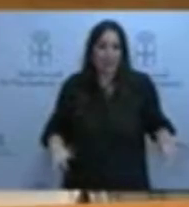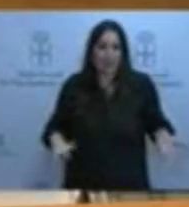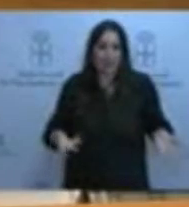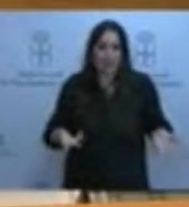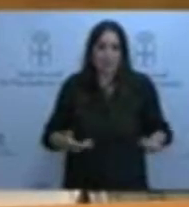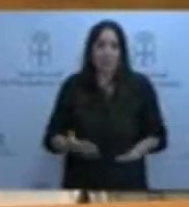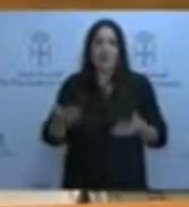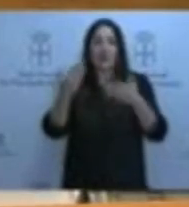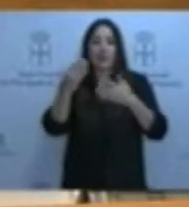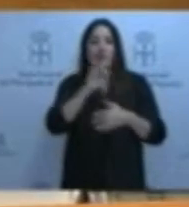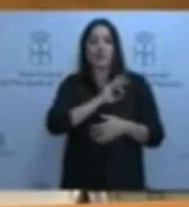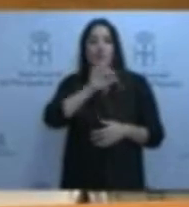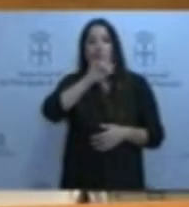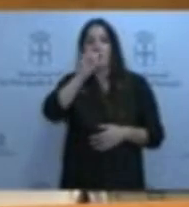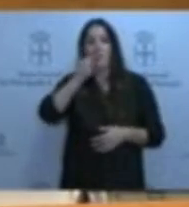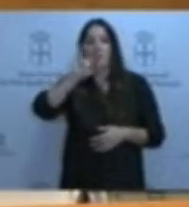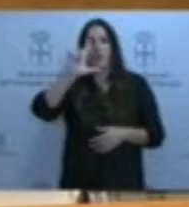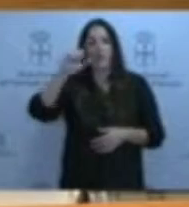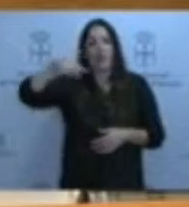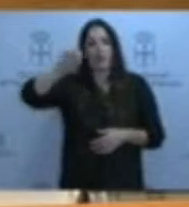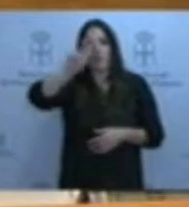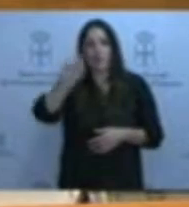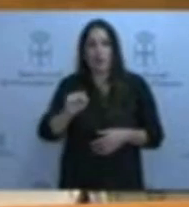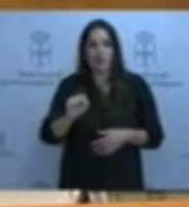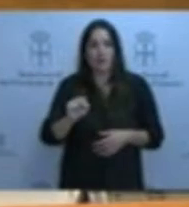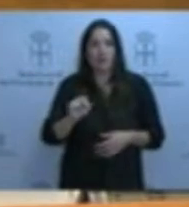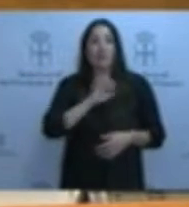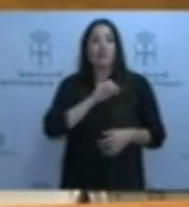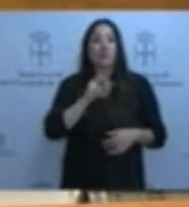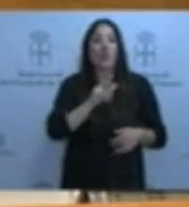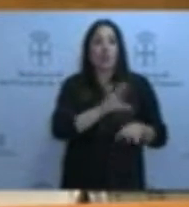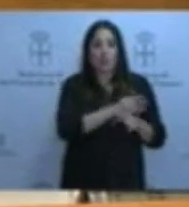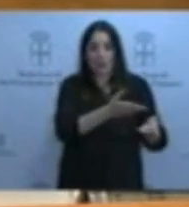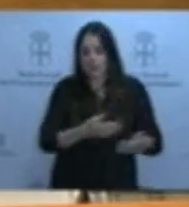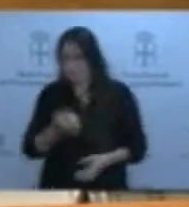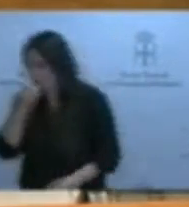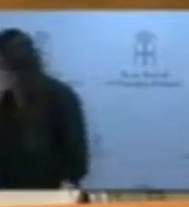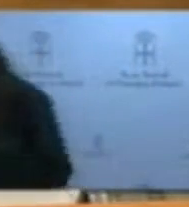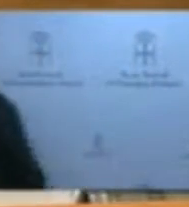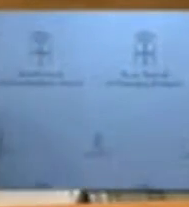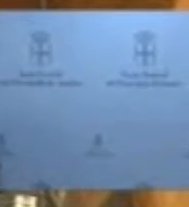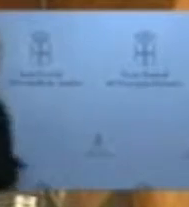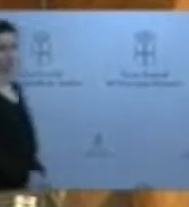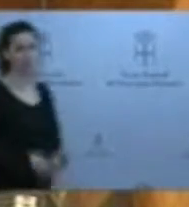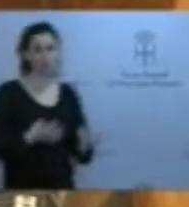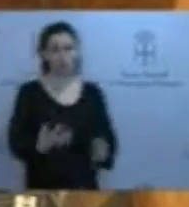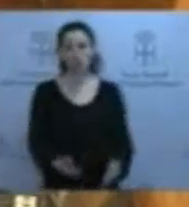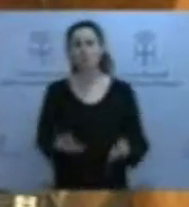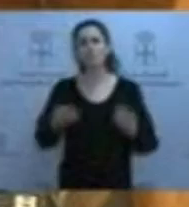Gracias, señor Fernández de Vilanova. Señora consejera, tiene la palabra. Nunca Calamar había dado tanto de sí, señor Vilanova, porque llevamos